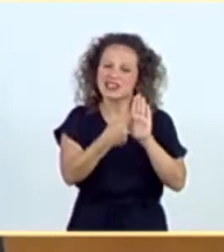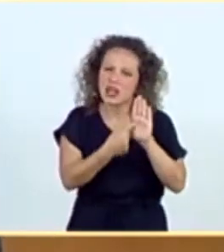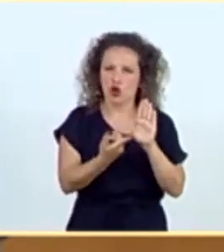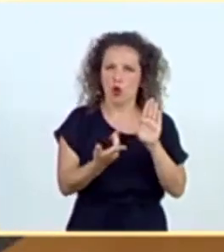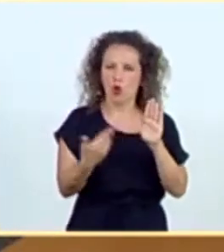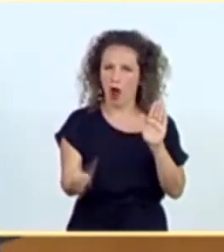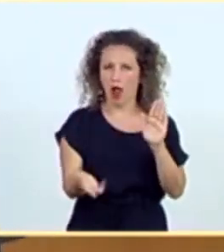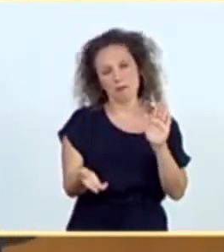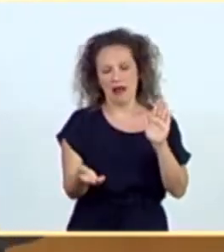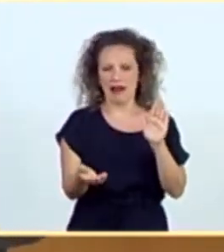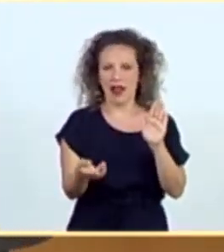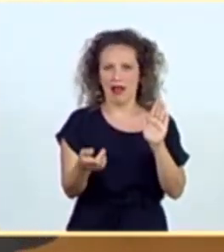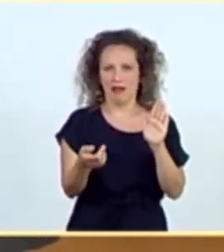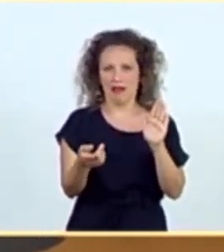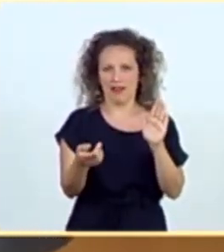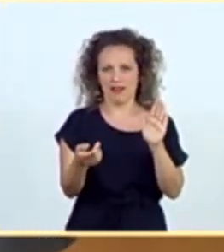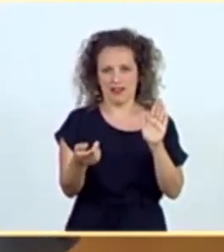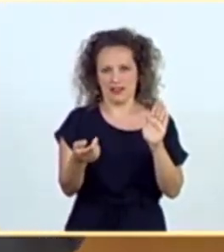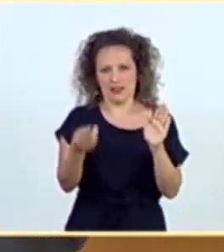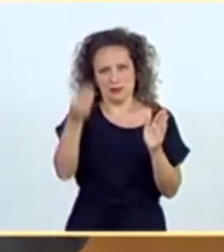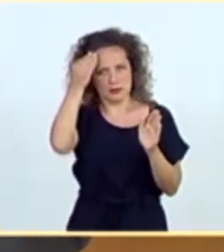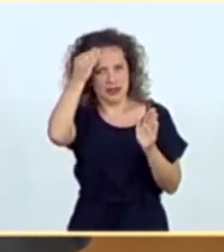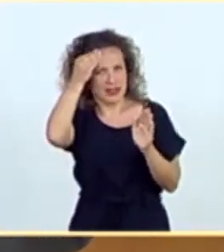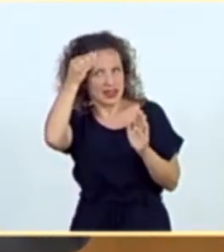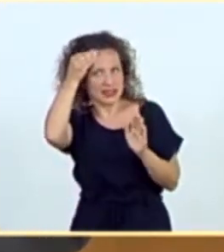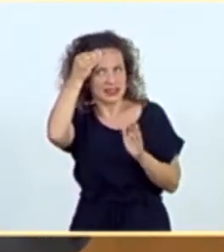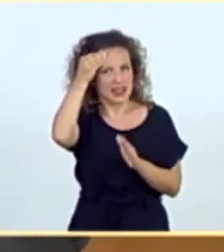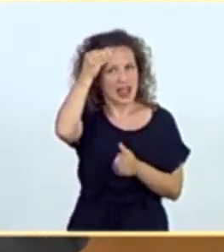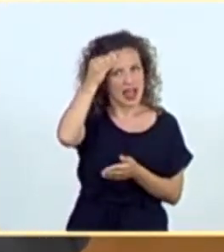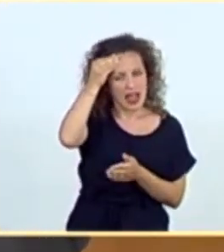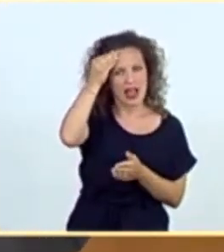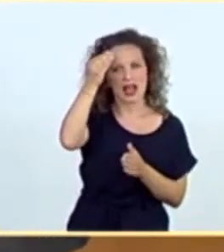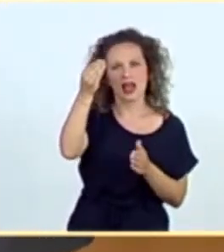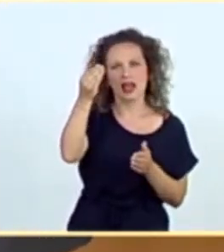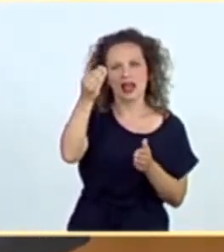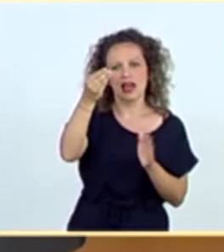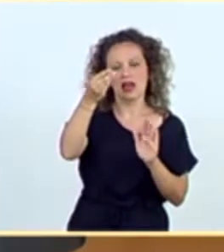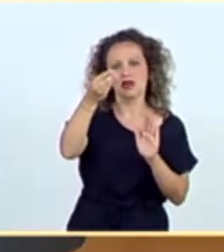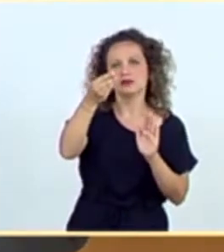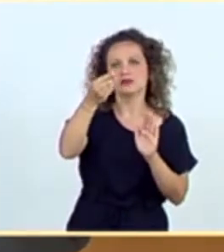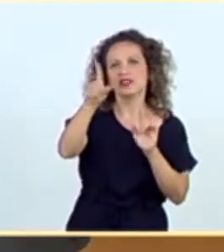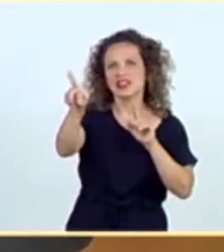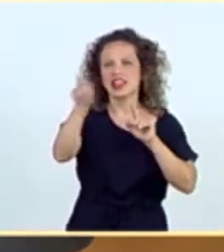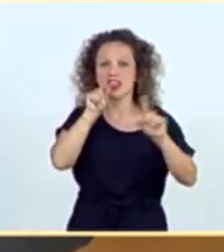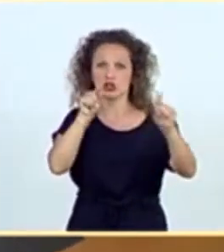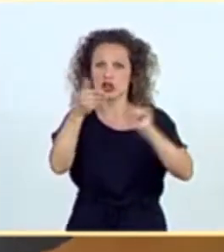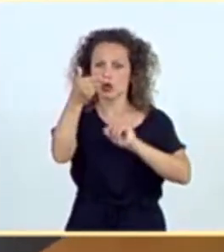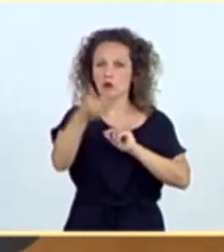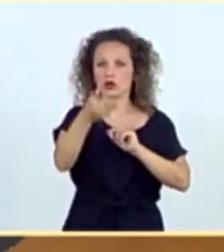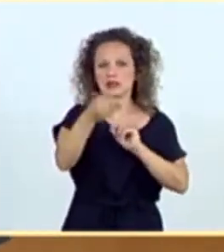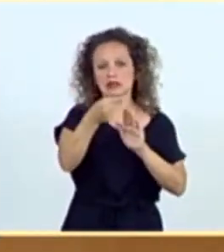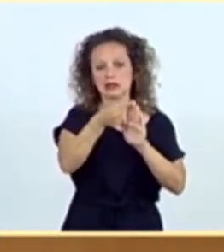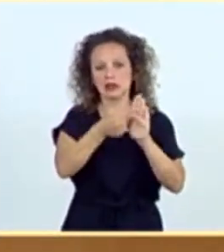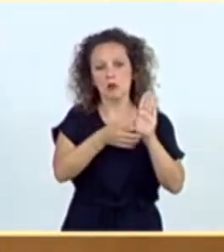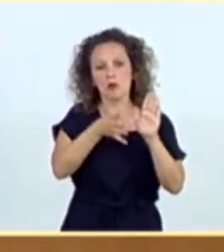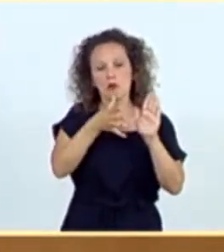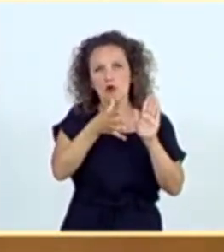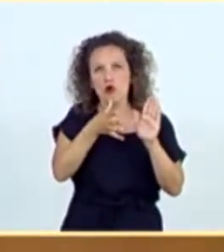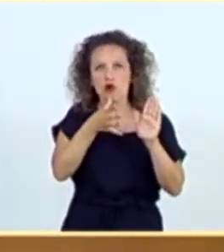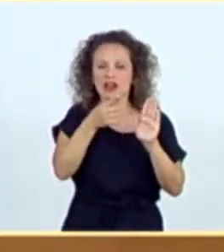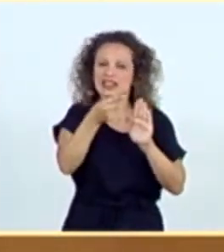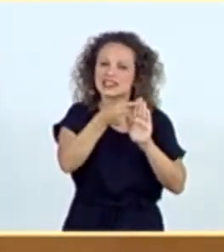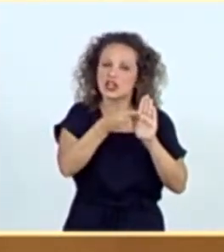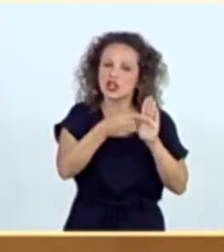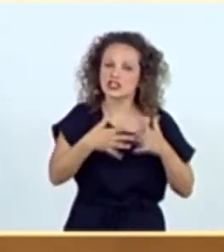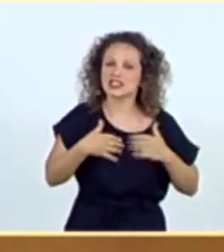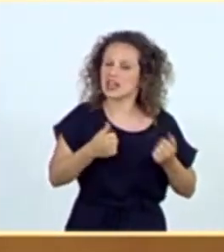caer en la tentación de pensar que no se adoptan estas decisiones importantes por criterios sanitarios como ocurrió